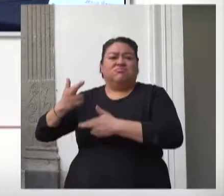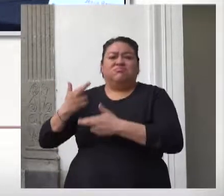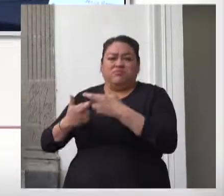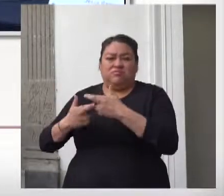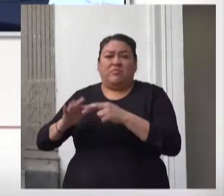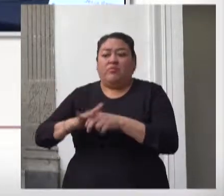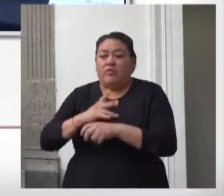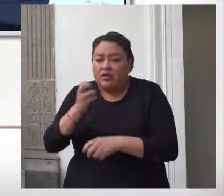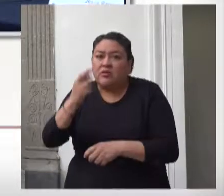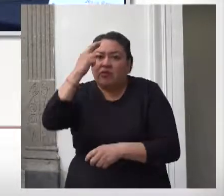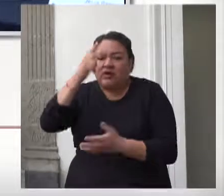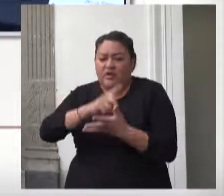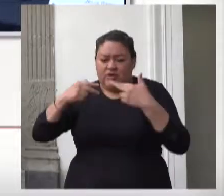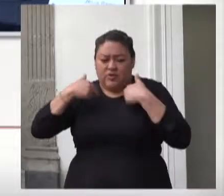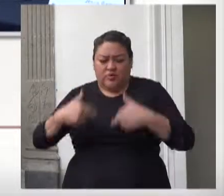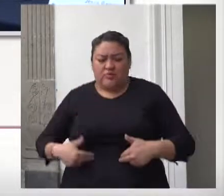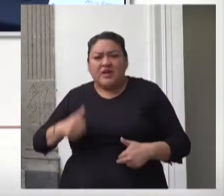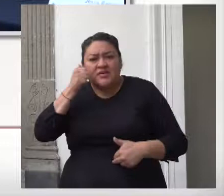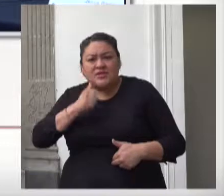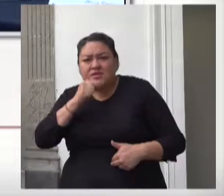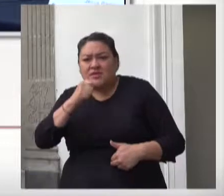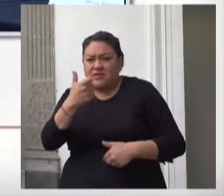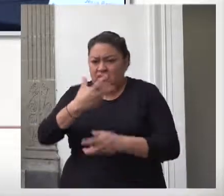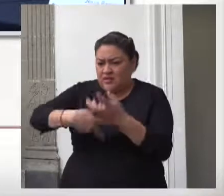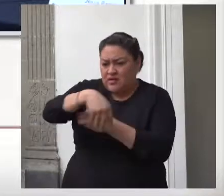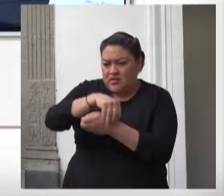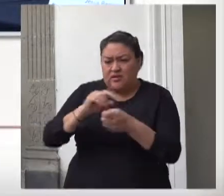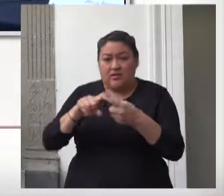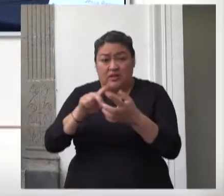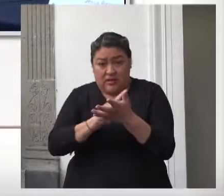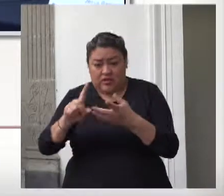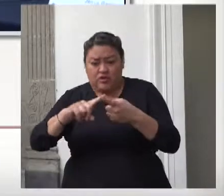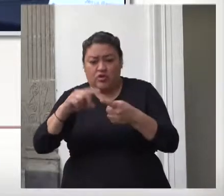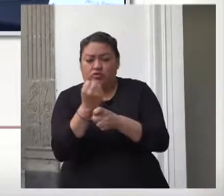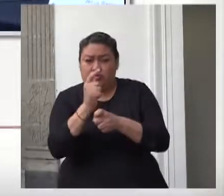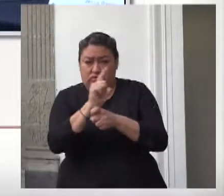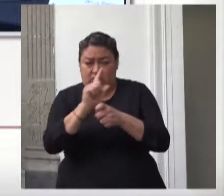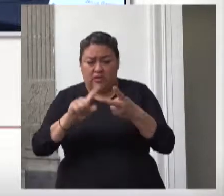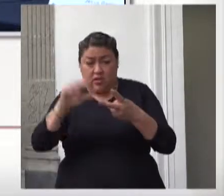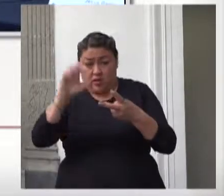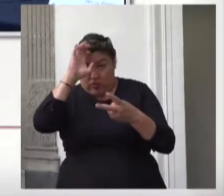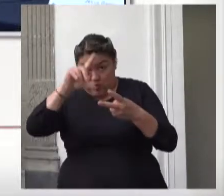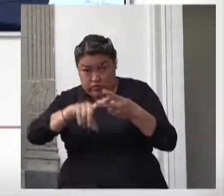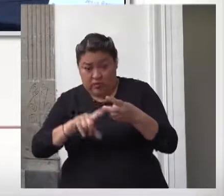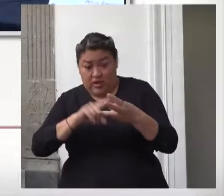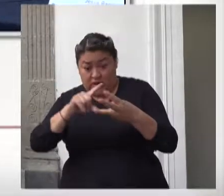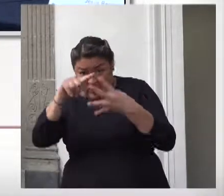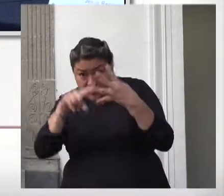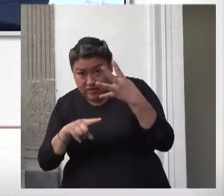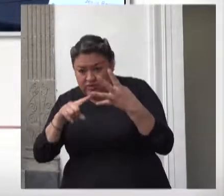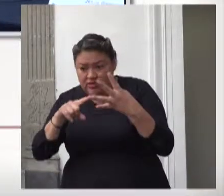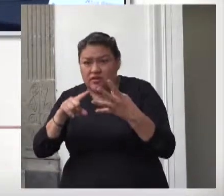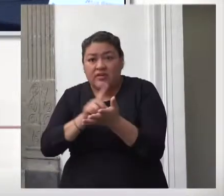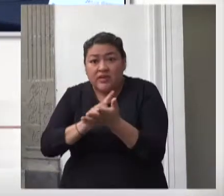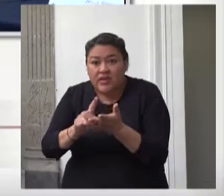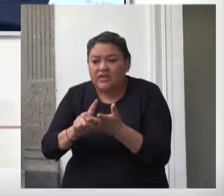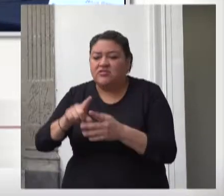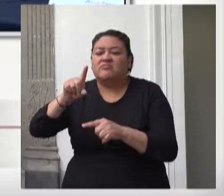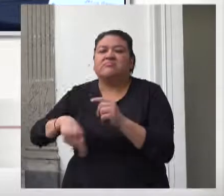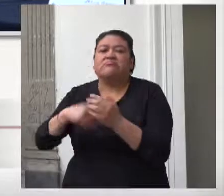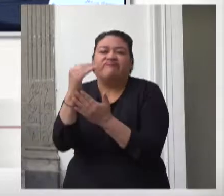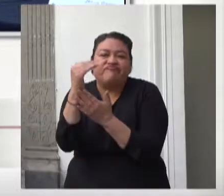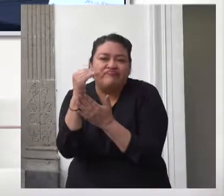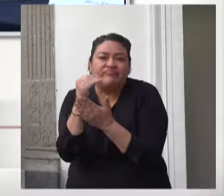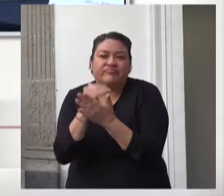progresividad de los derechos económicos sociales y culturales de niñas y niños madres y padres